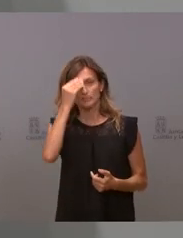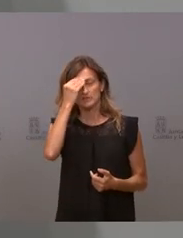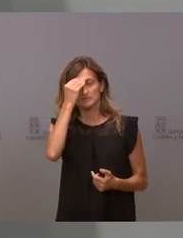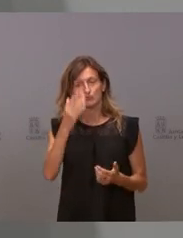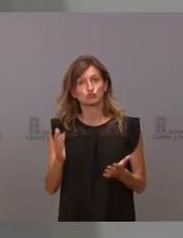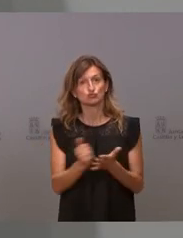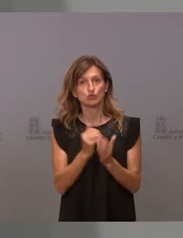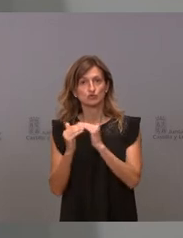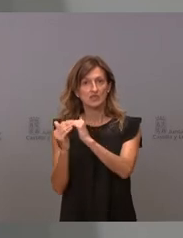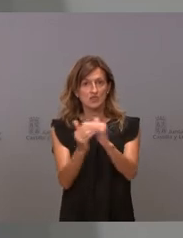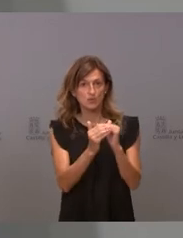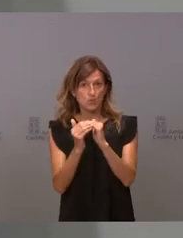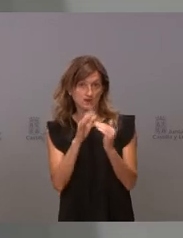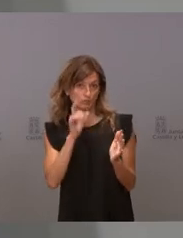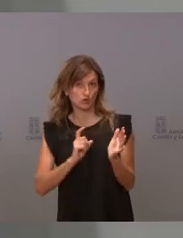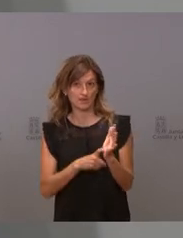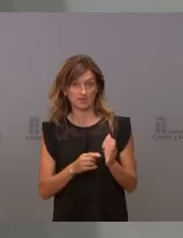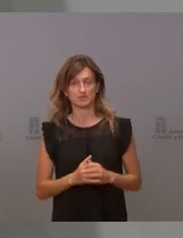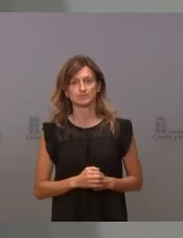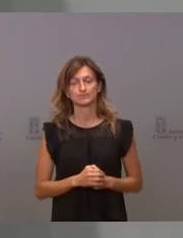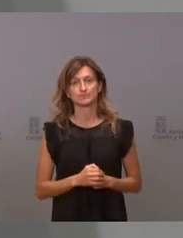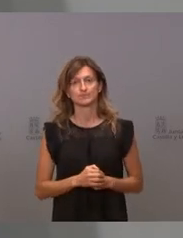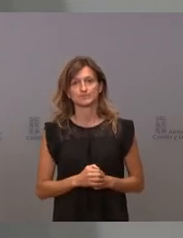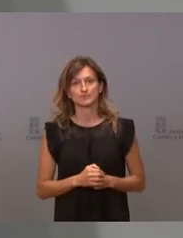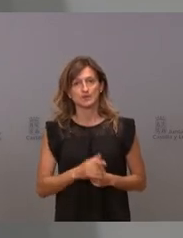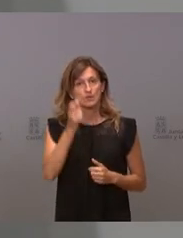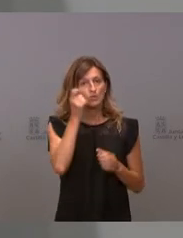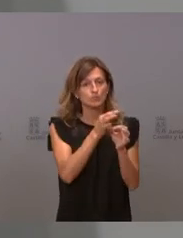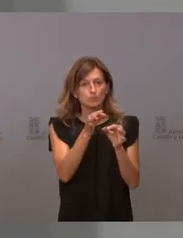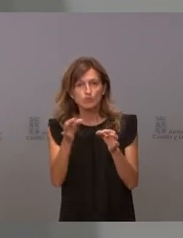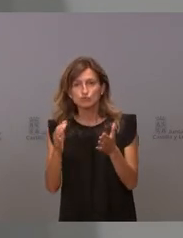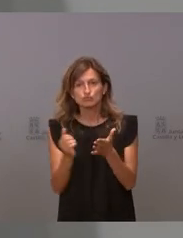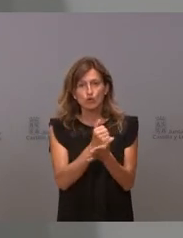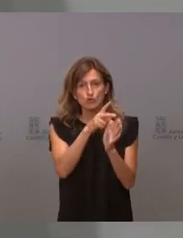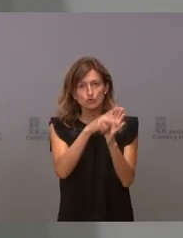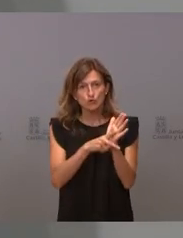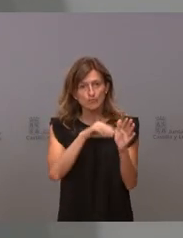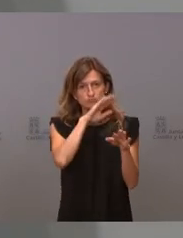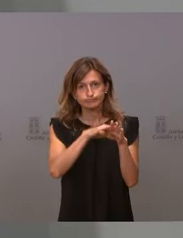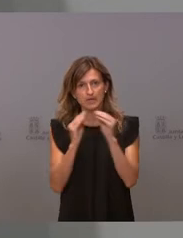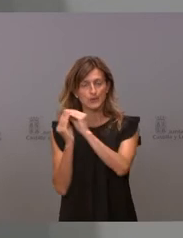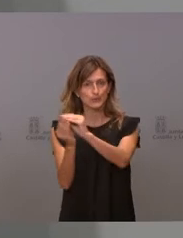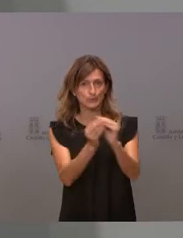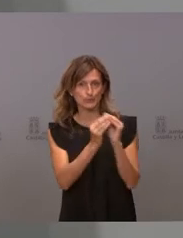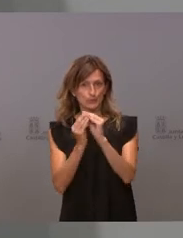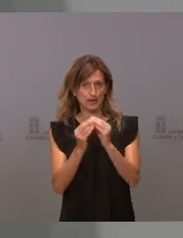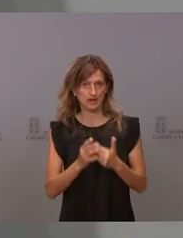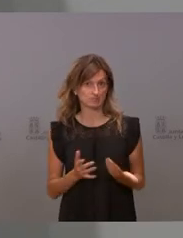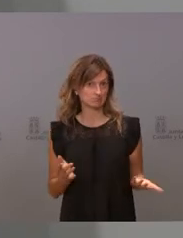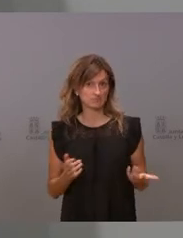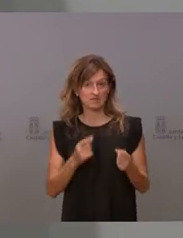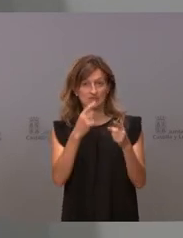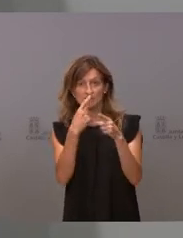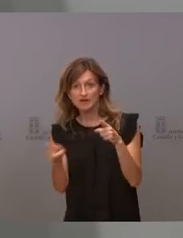iguales ante la ley. Y todos los municipios tienen que cumplir las normas con la misma intensidad. No hay una vara